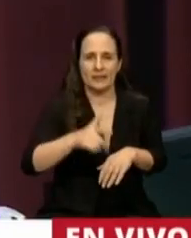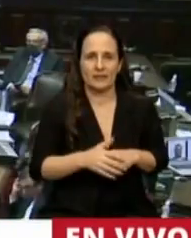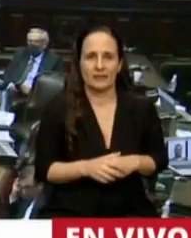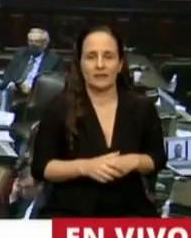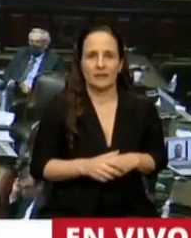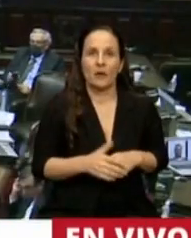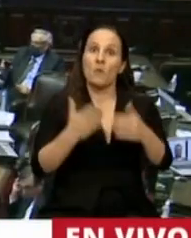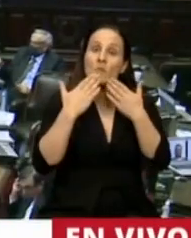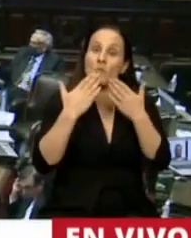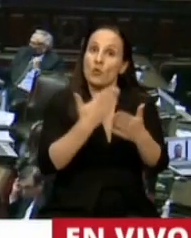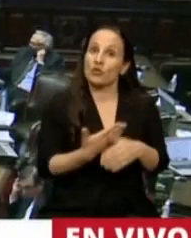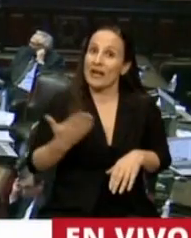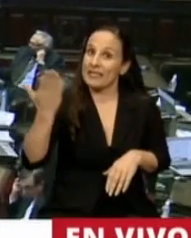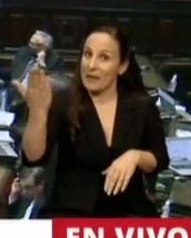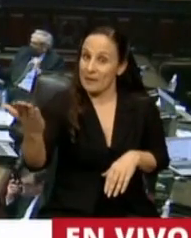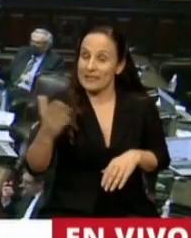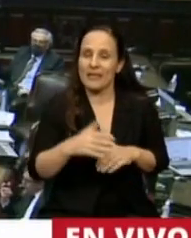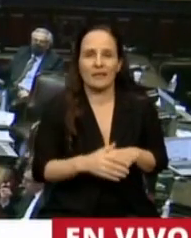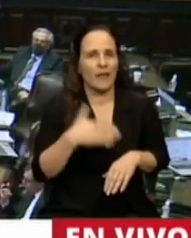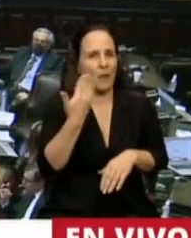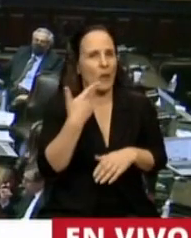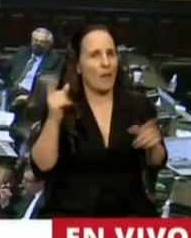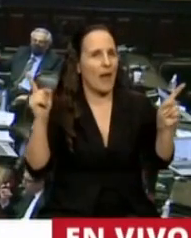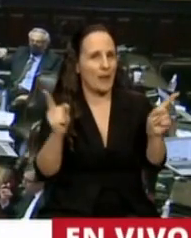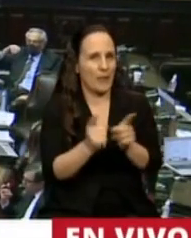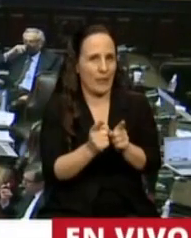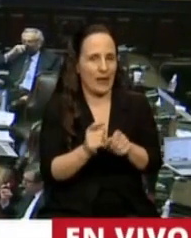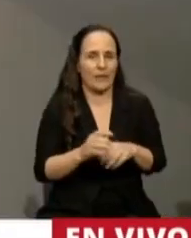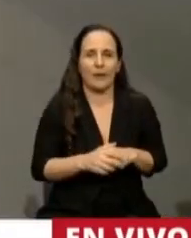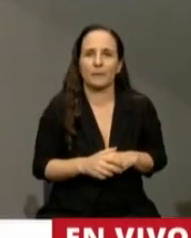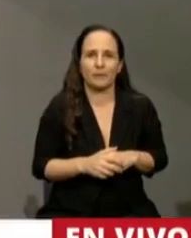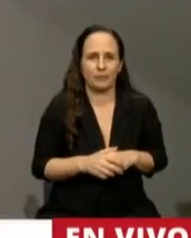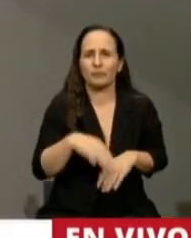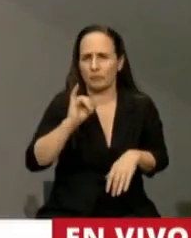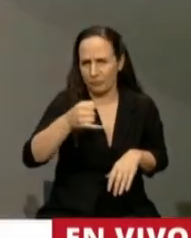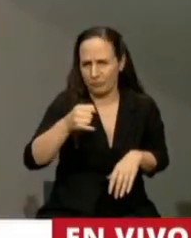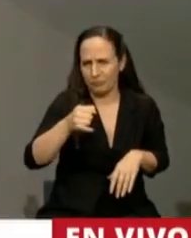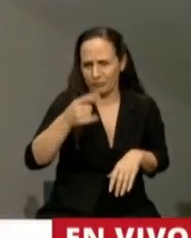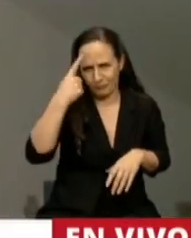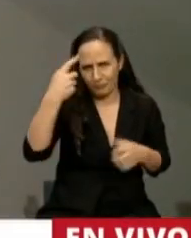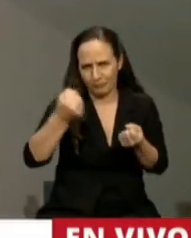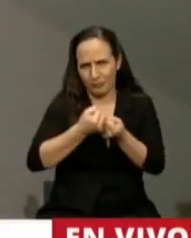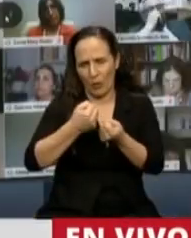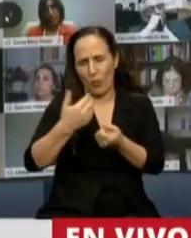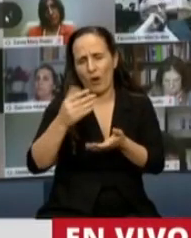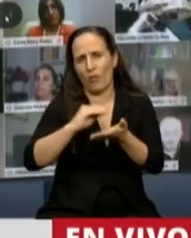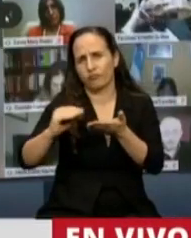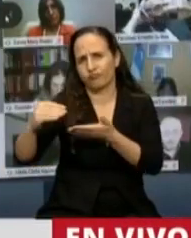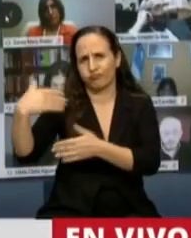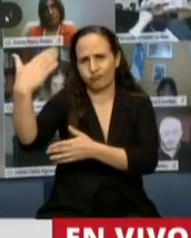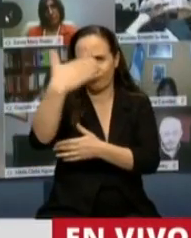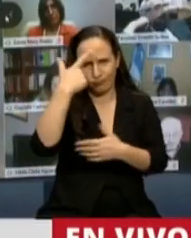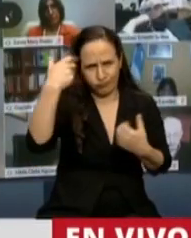Muchas gracias señora Presidenta, voy a ser breve, adhiero a muchas de las exposiciones de mis